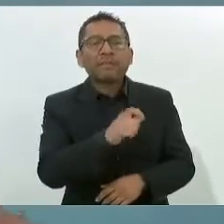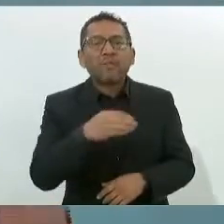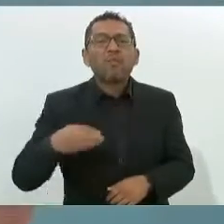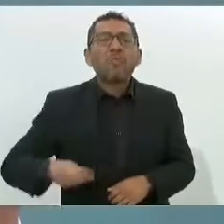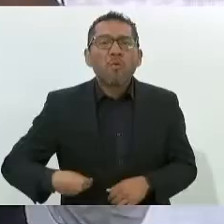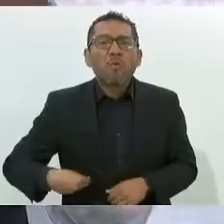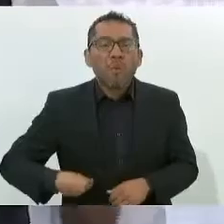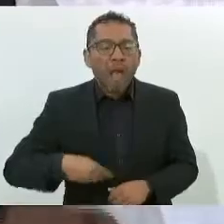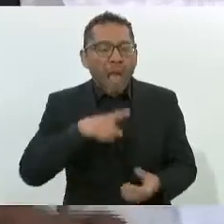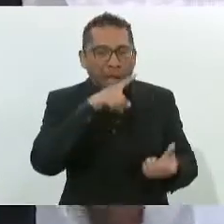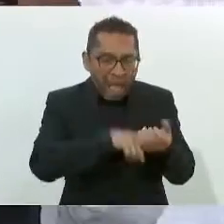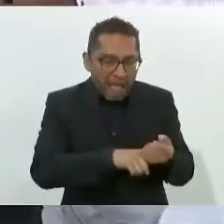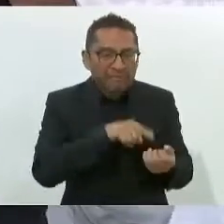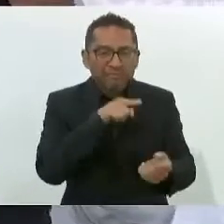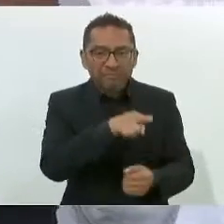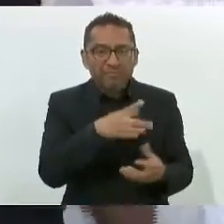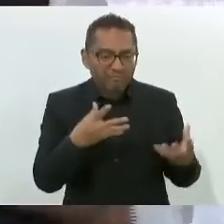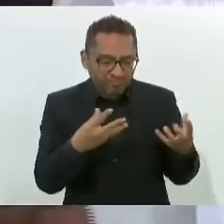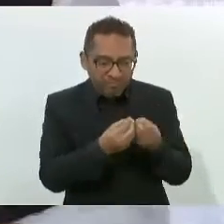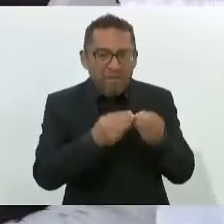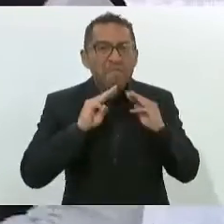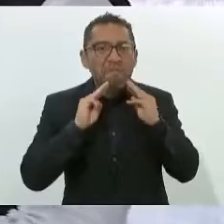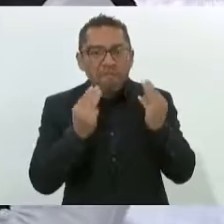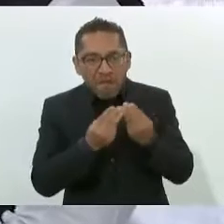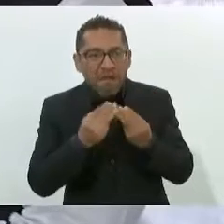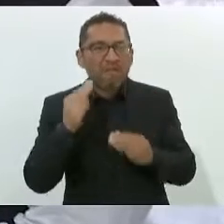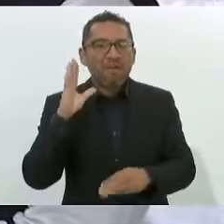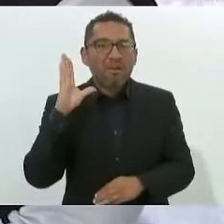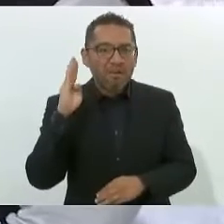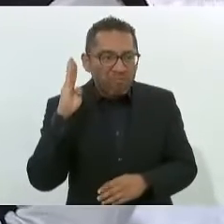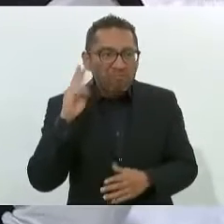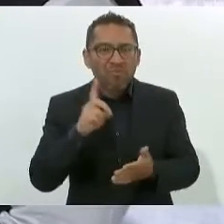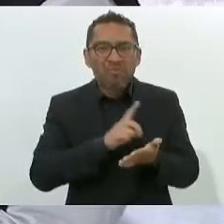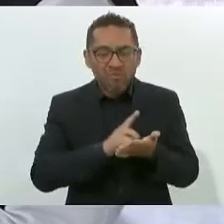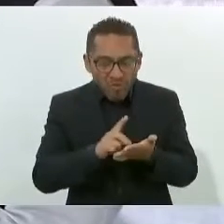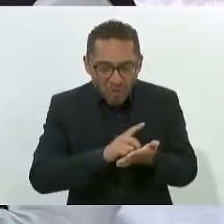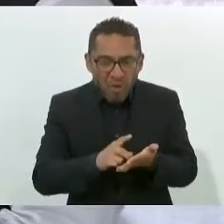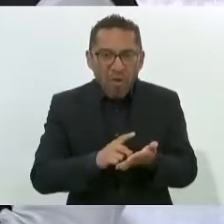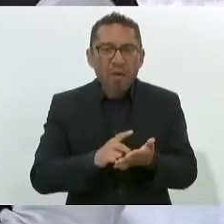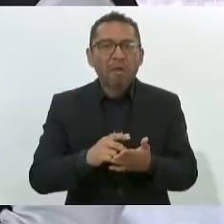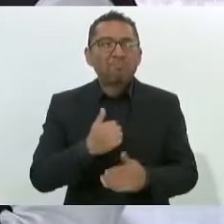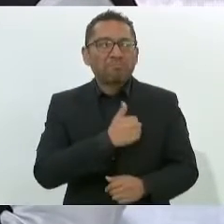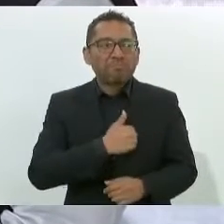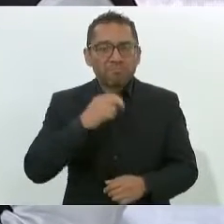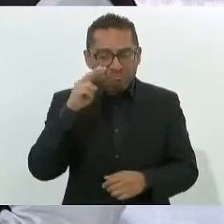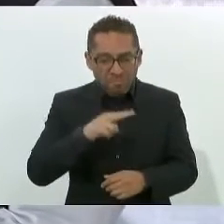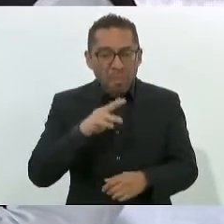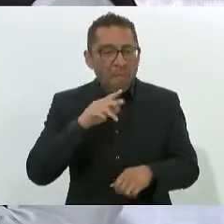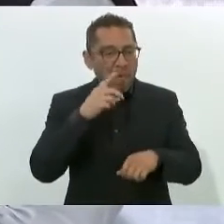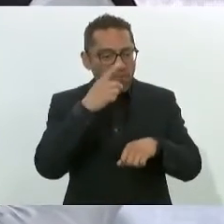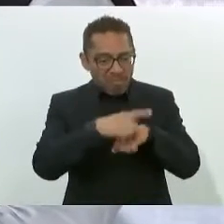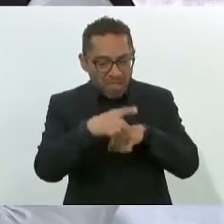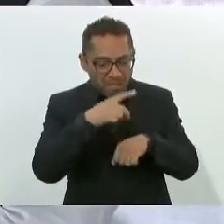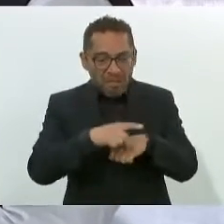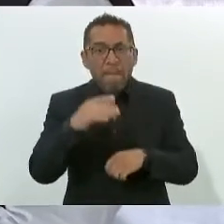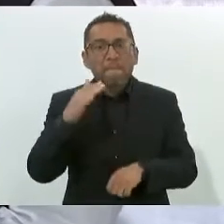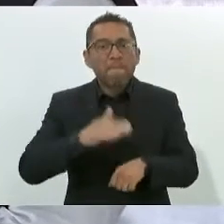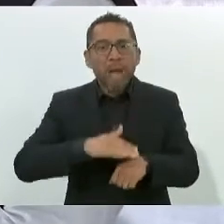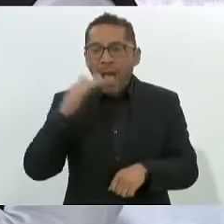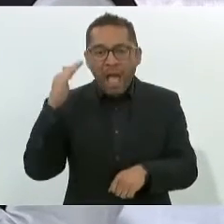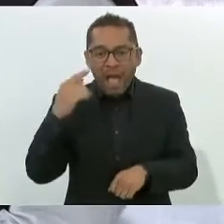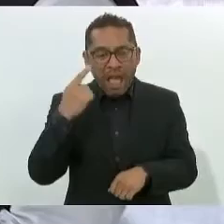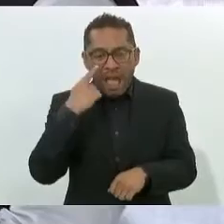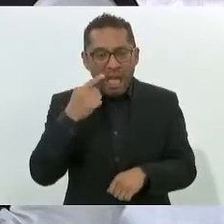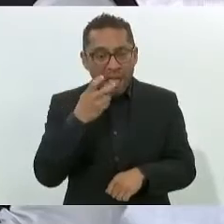decir, hay un alto porcentaje de adicciones y que lamentablemente los más afectados de esta